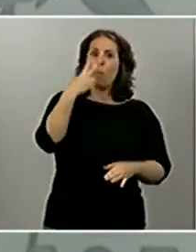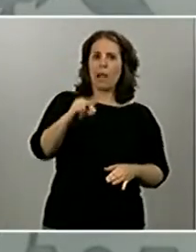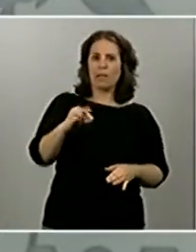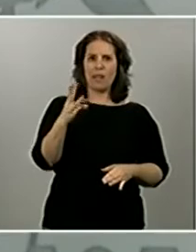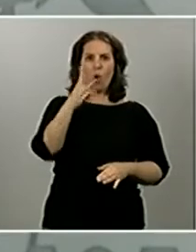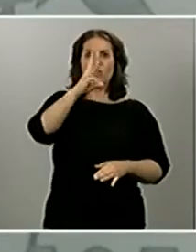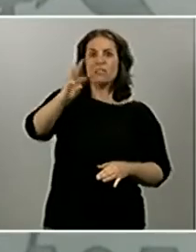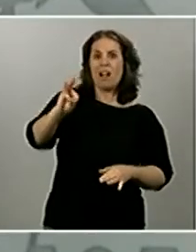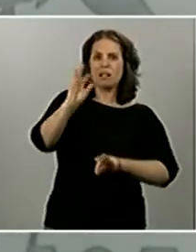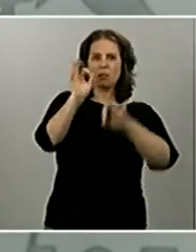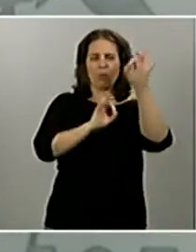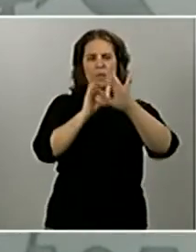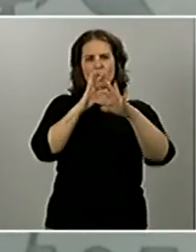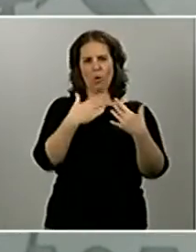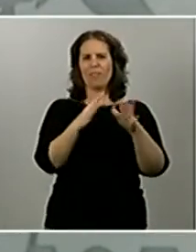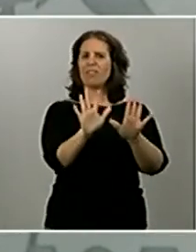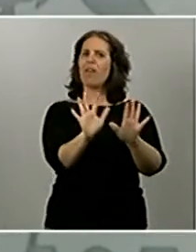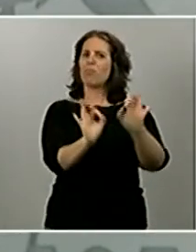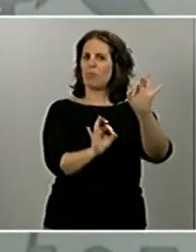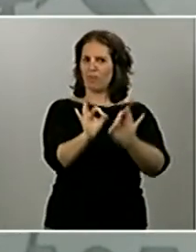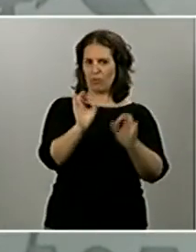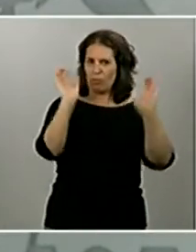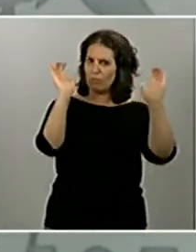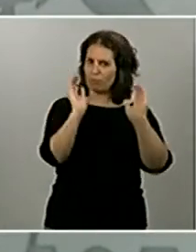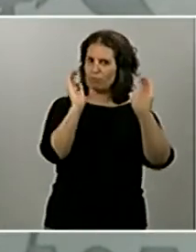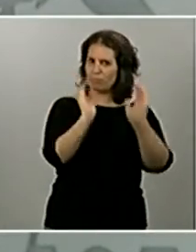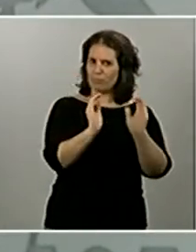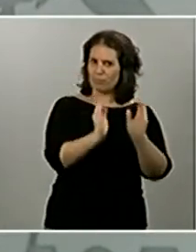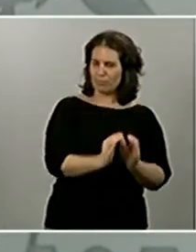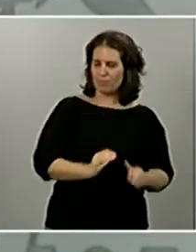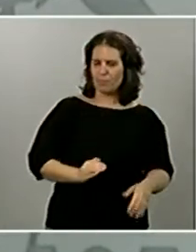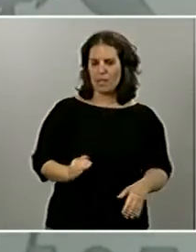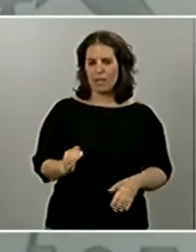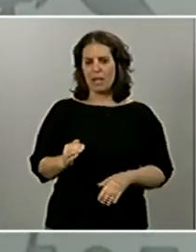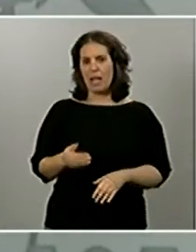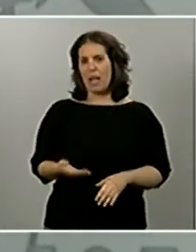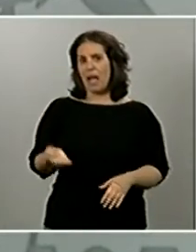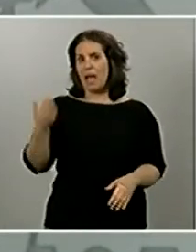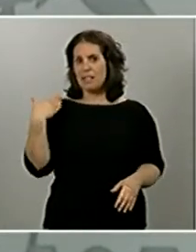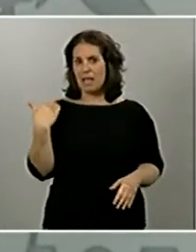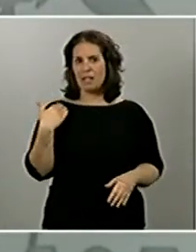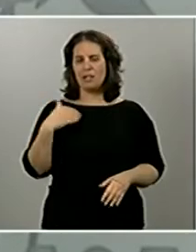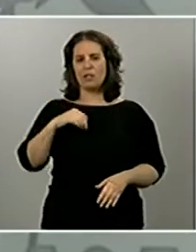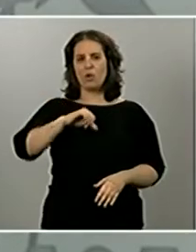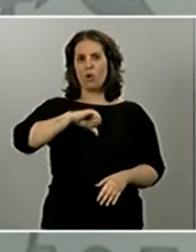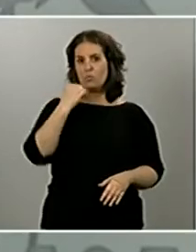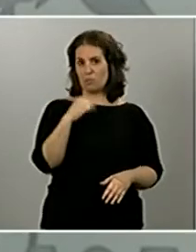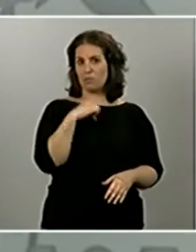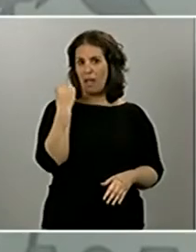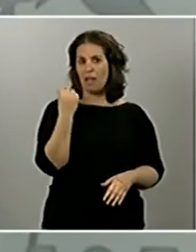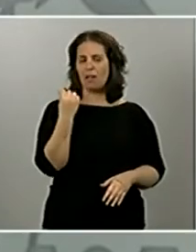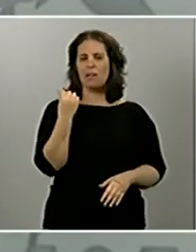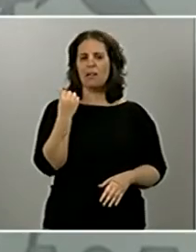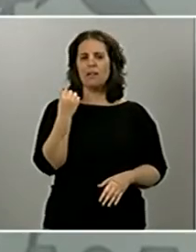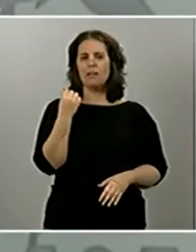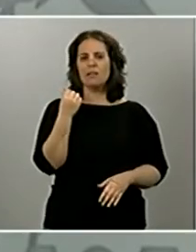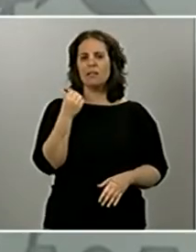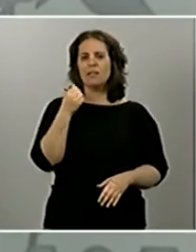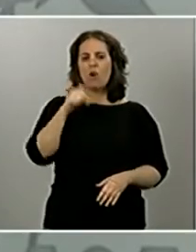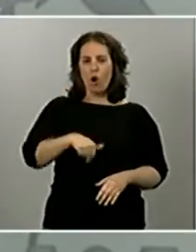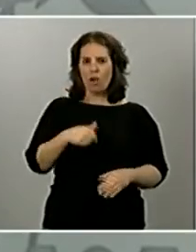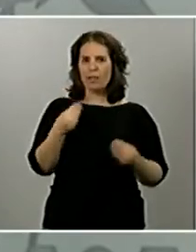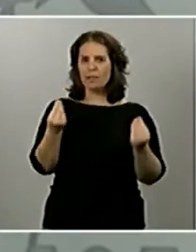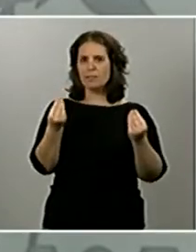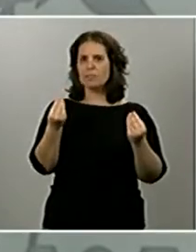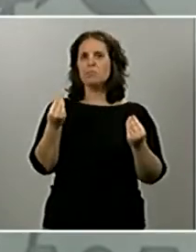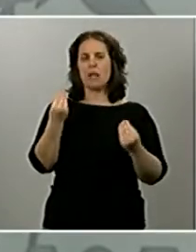Y cuando vemos los datos de los casos que a día de ayer estaban hospitalizados, observamos que hay muchas comunidades que os están